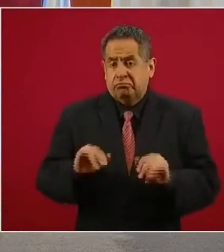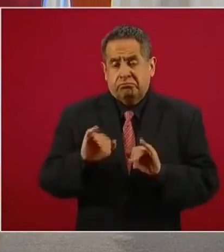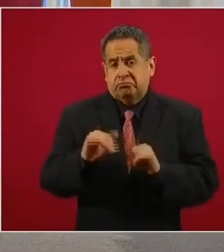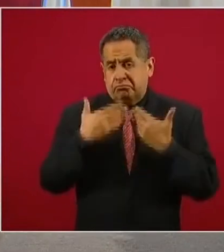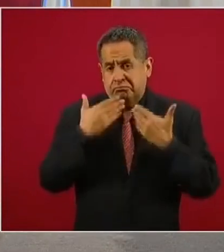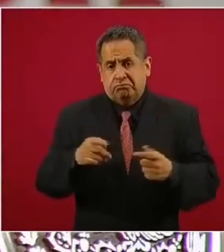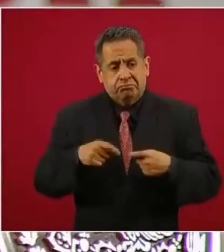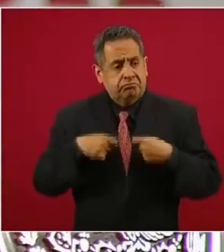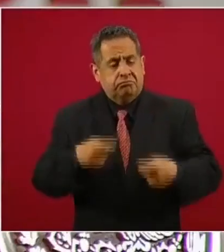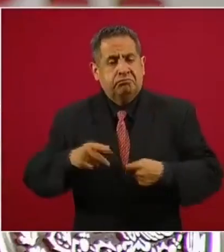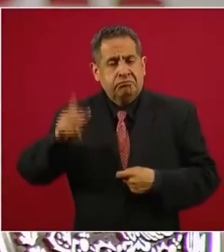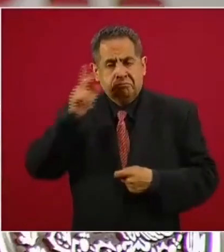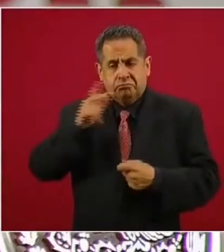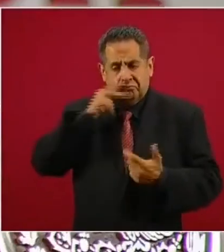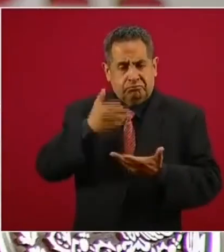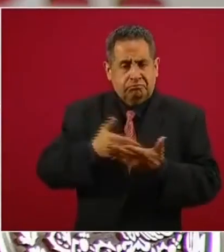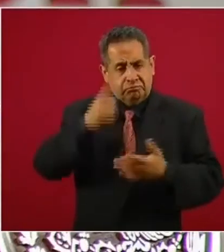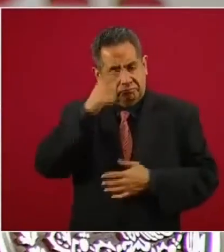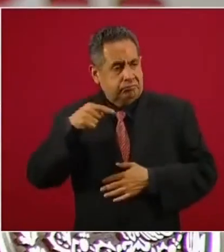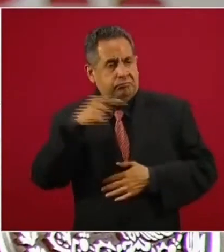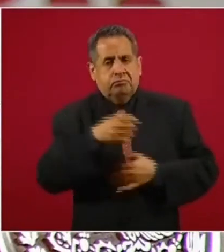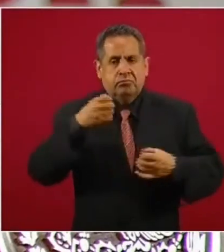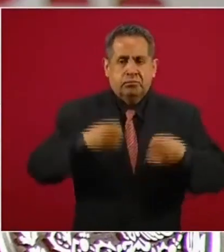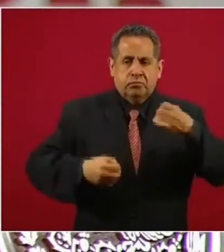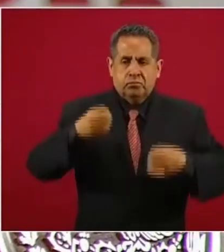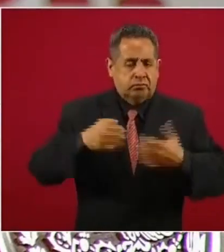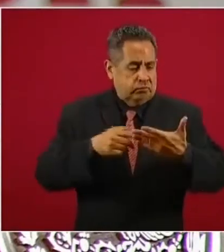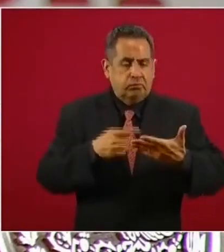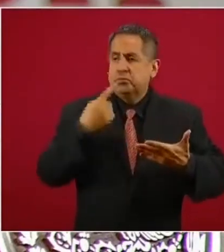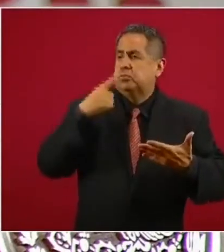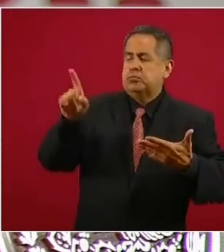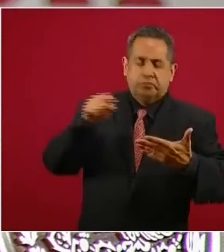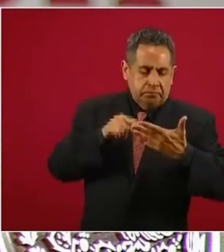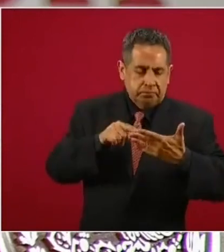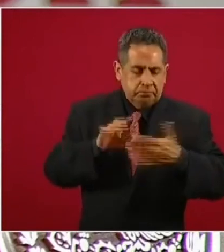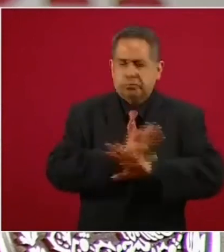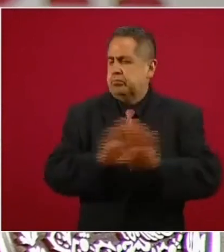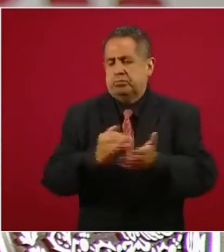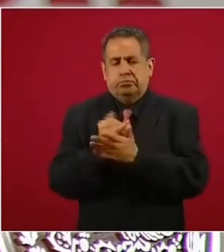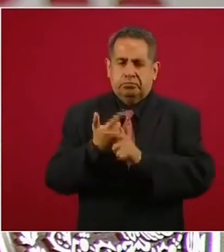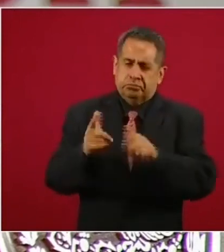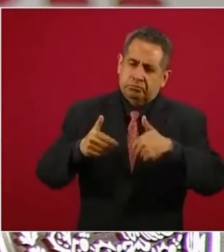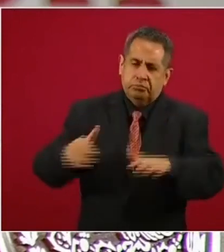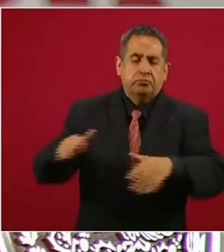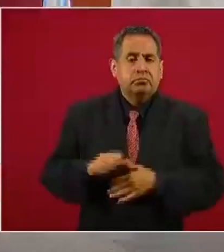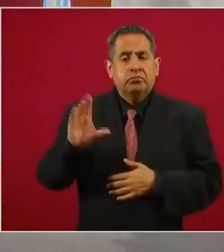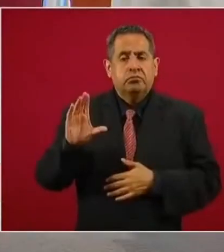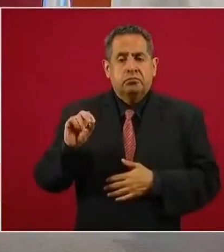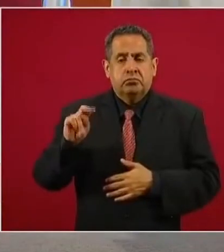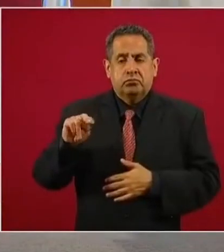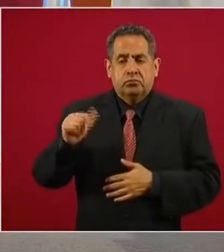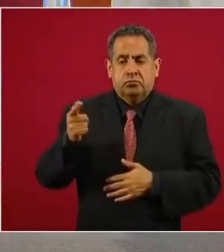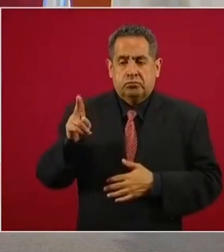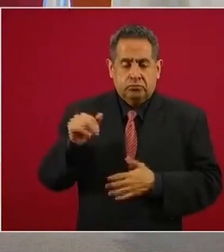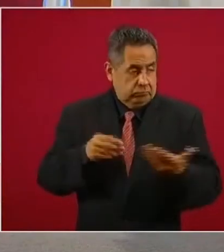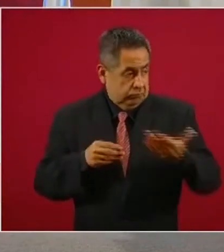las pruebas a los jueces, se solucionaron los juicios de amparo y la CONAGUA pudo emitir los tres permisos de construcción y todo está